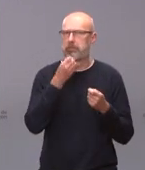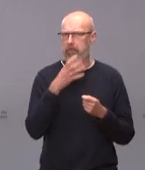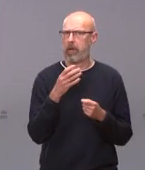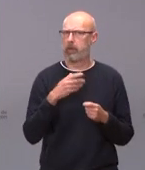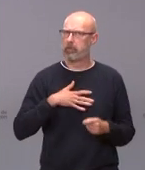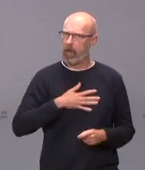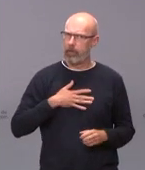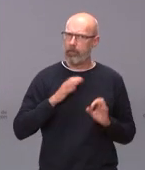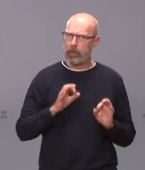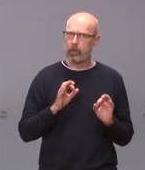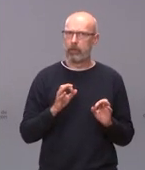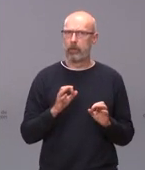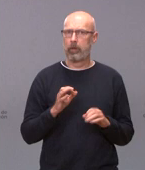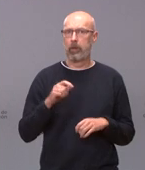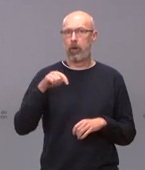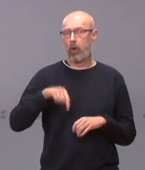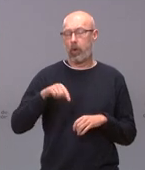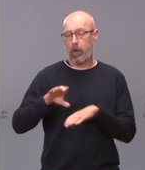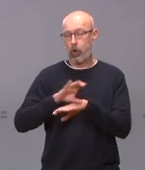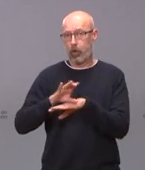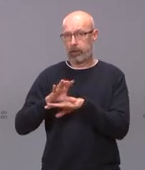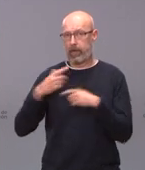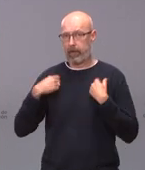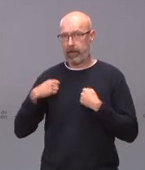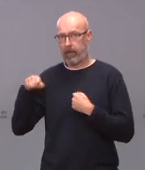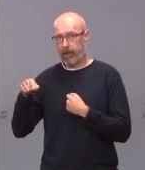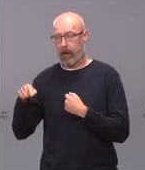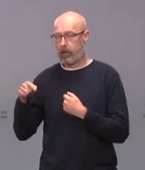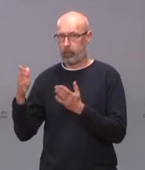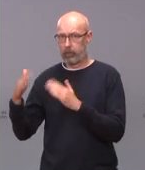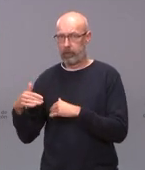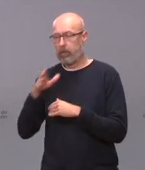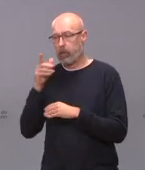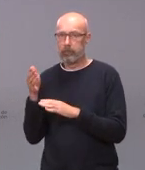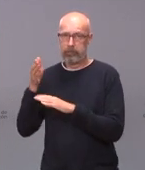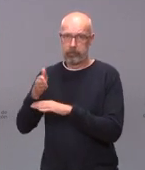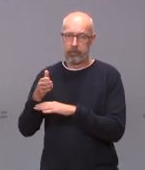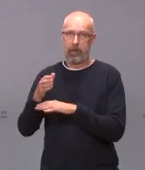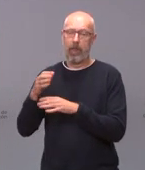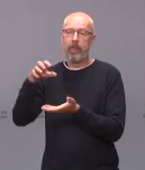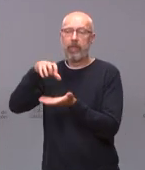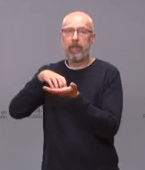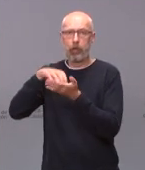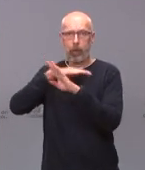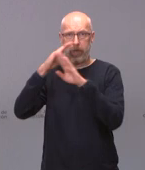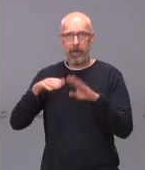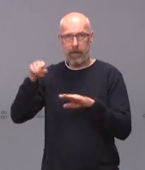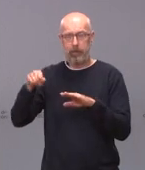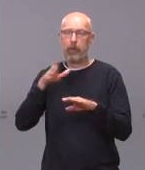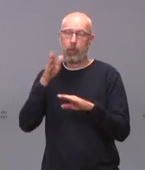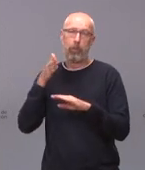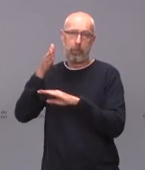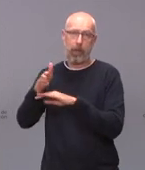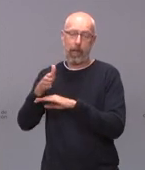nuestra consejera de Sanidad en el centro Miguel de Libes a estas horas, con su dosis correspondiente